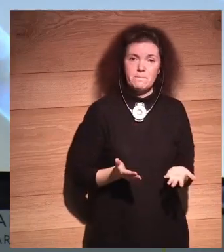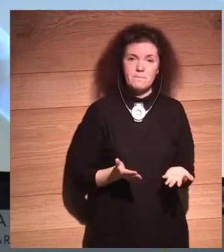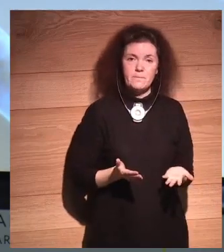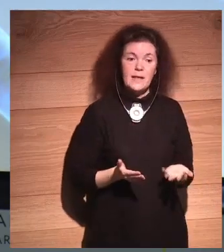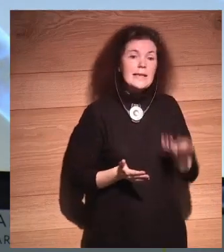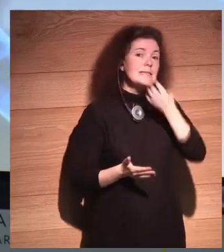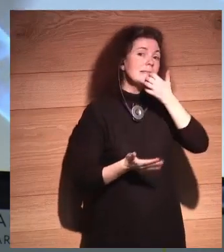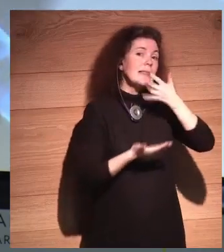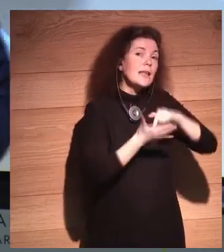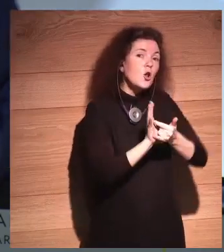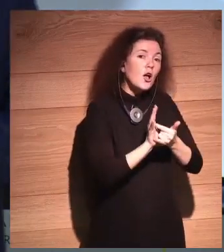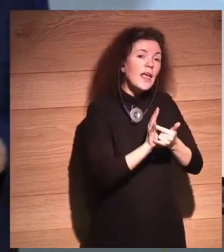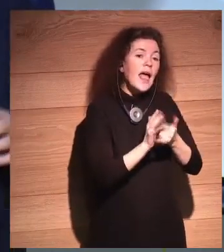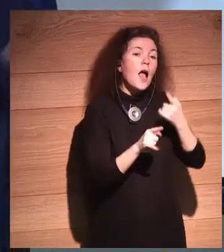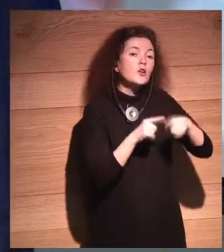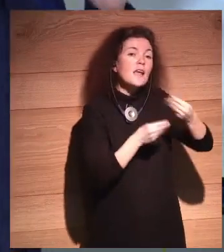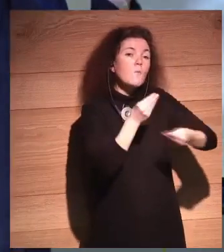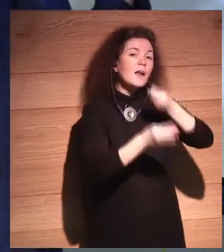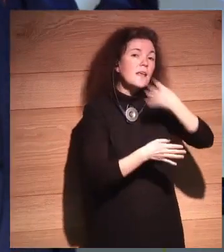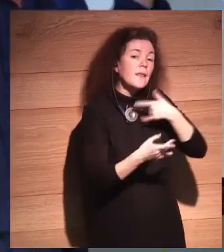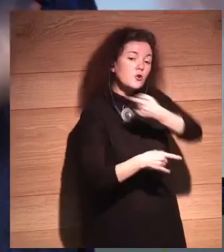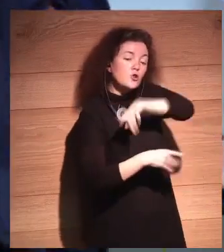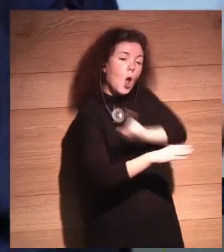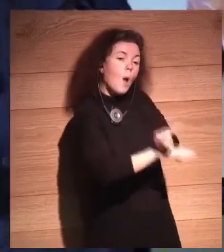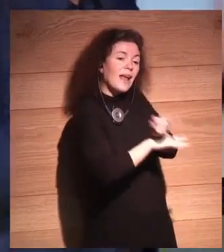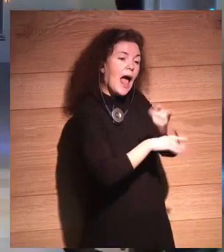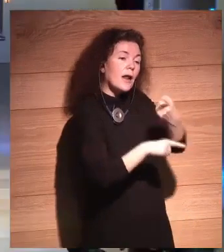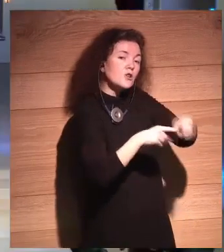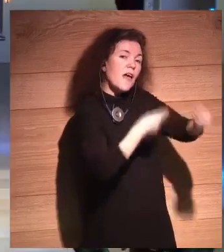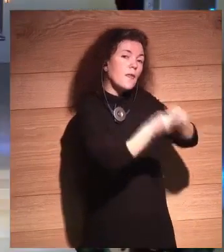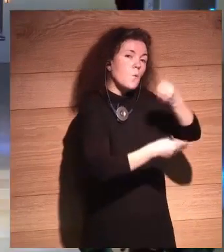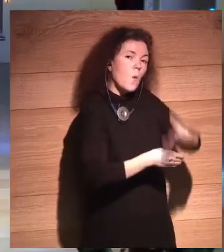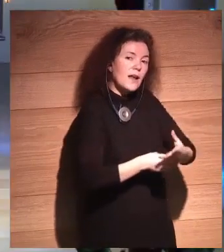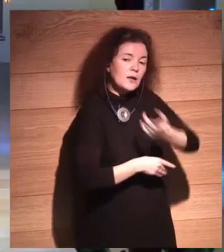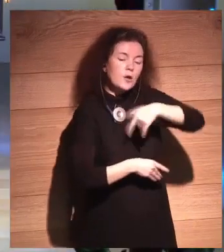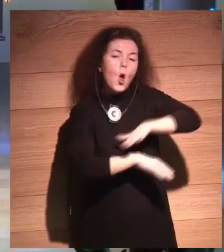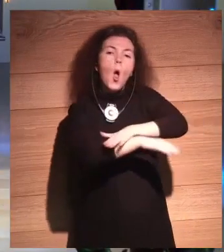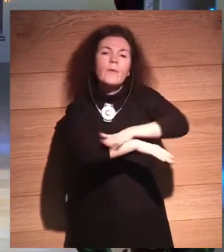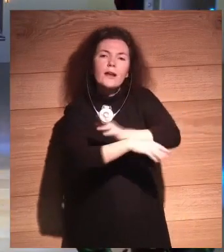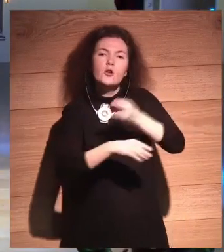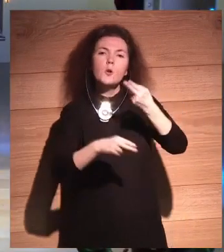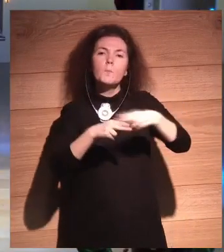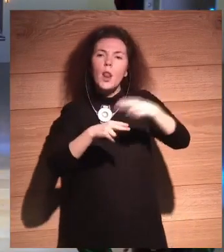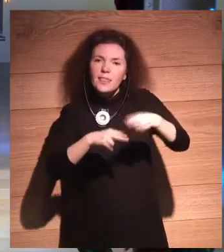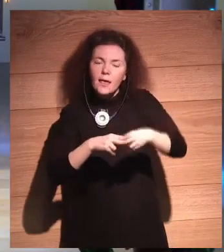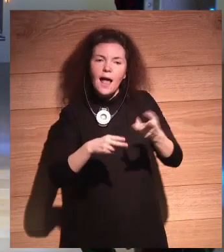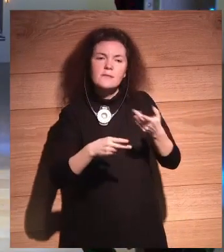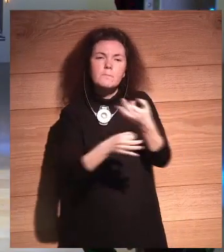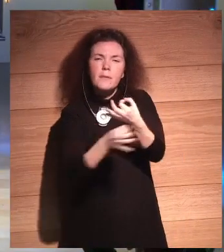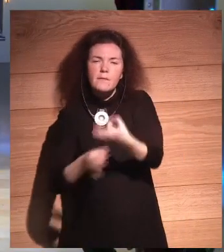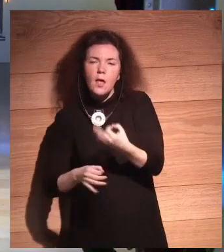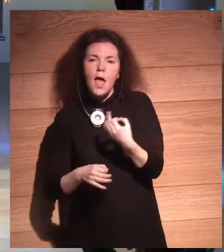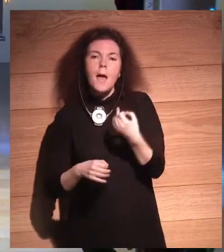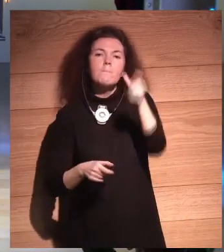Si la tecnología tiene que hacer cosas buenas, nosotros tenemos que obligarla a hacer cosas buenas. Tenemos que tener los gobiernos, las políticas adecuadas. Cada